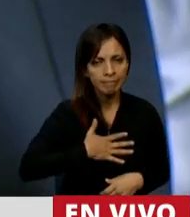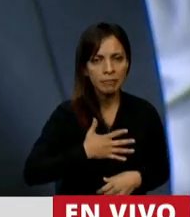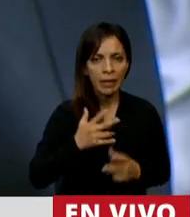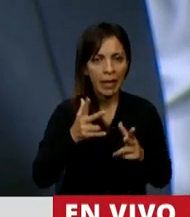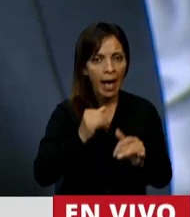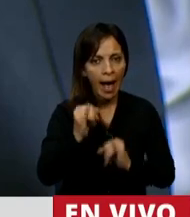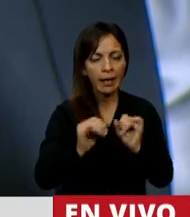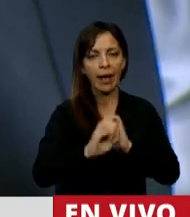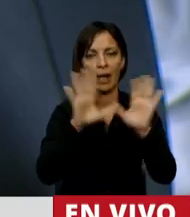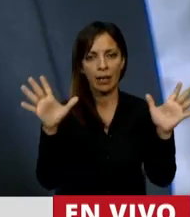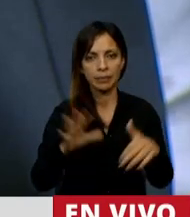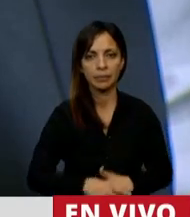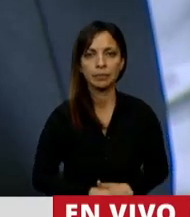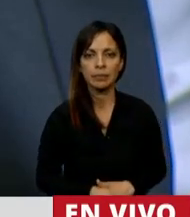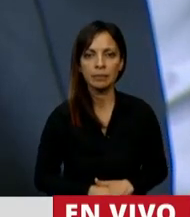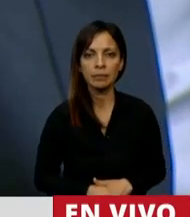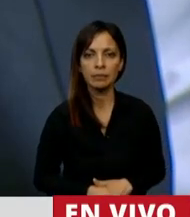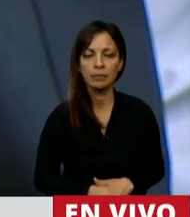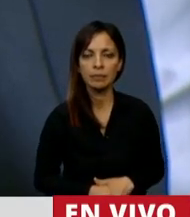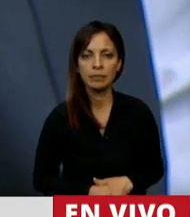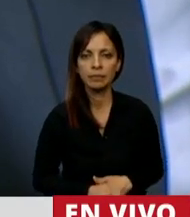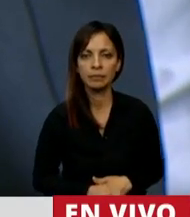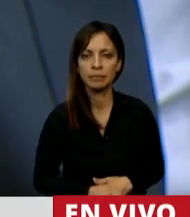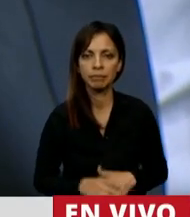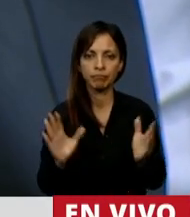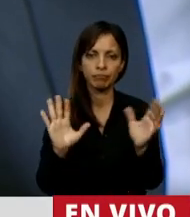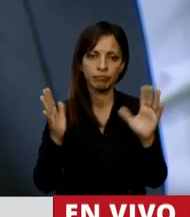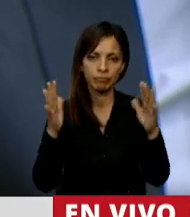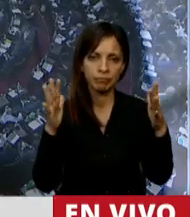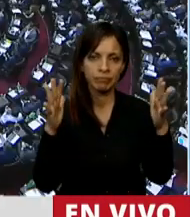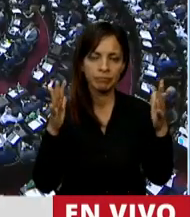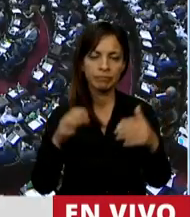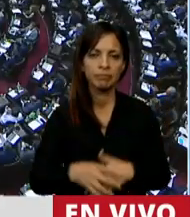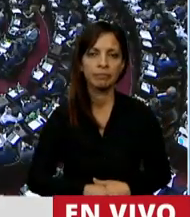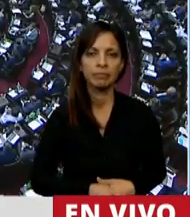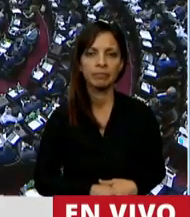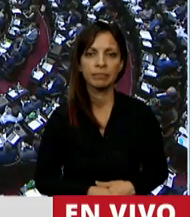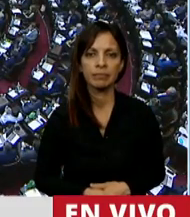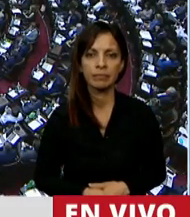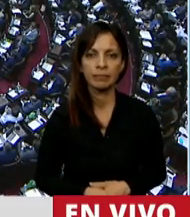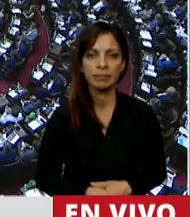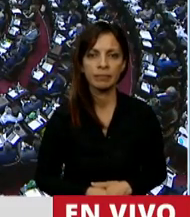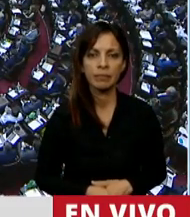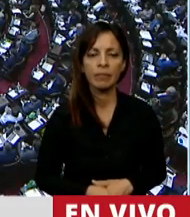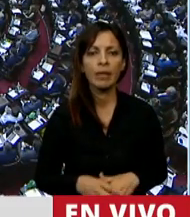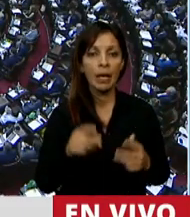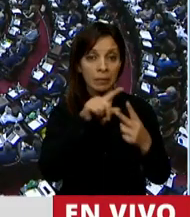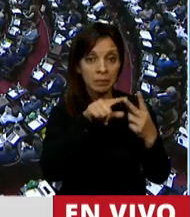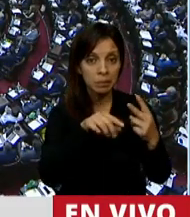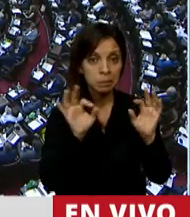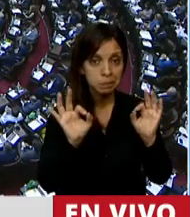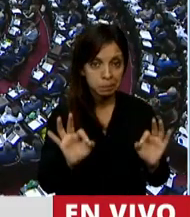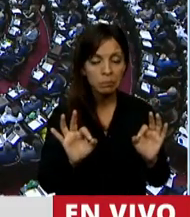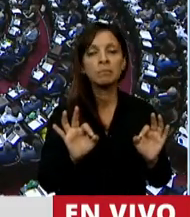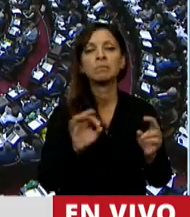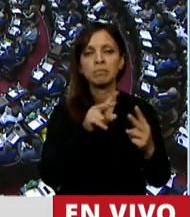esa aclaración. Dicho esto, creo que